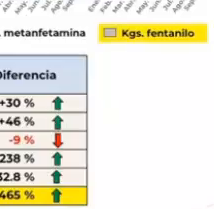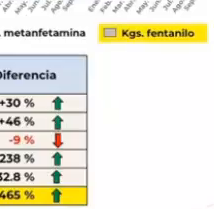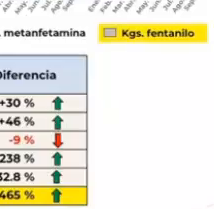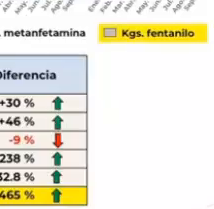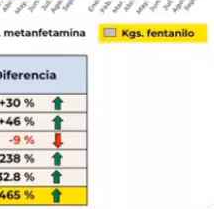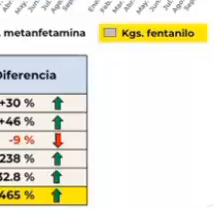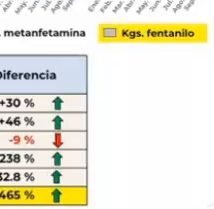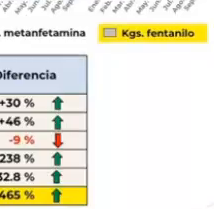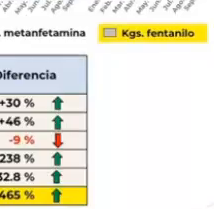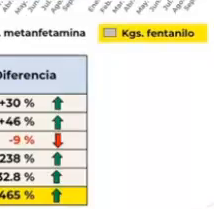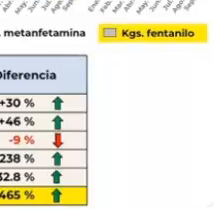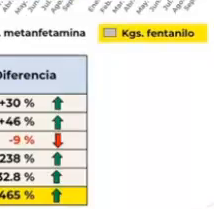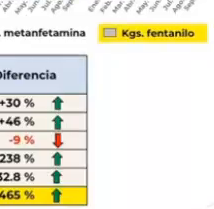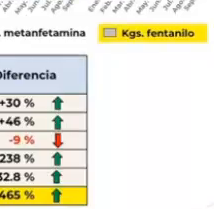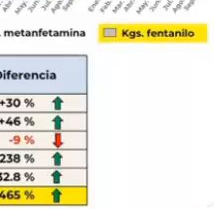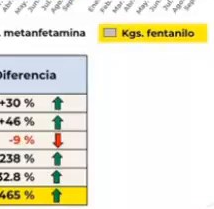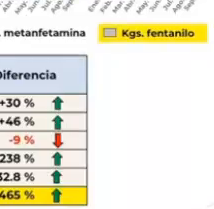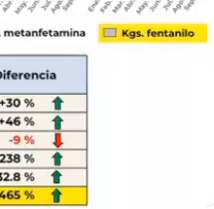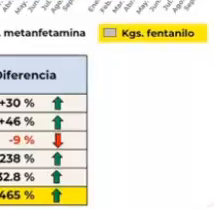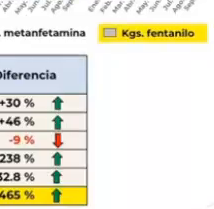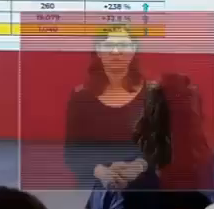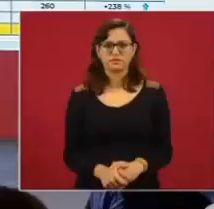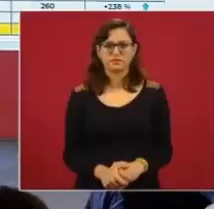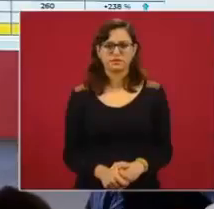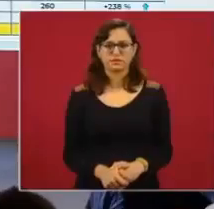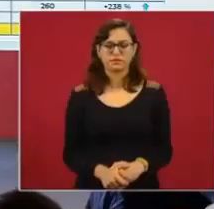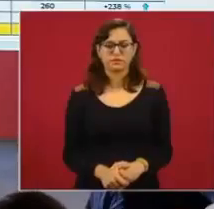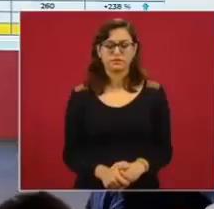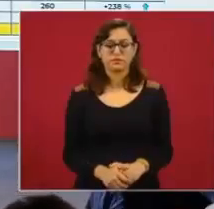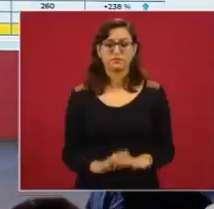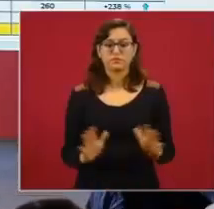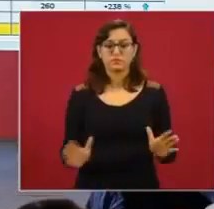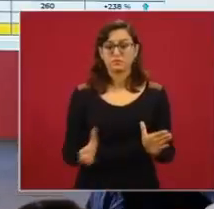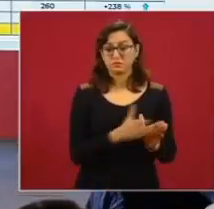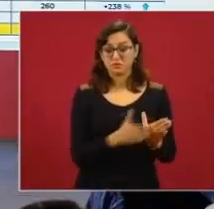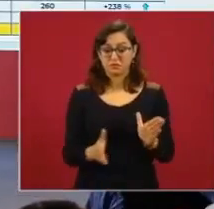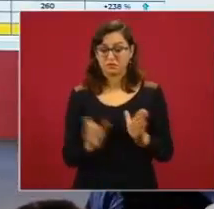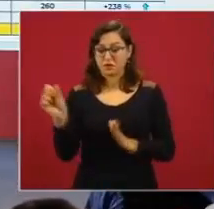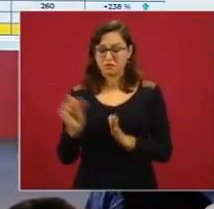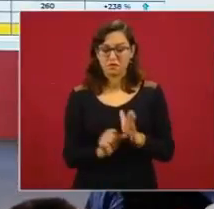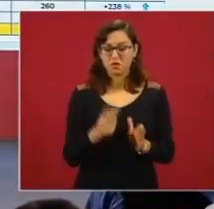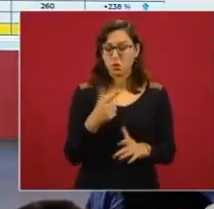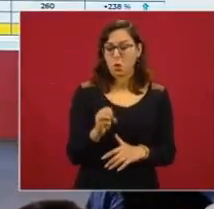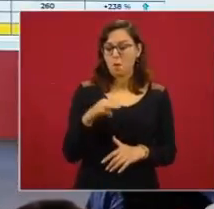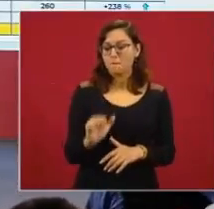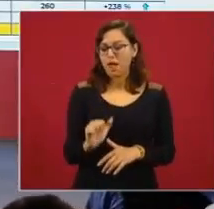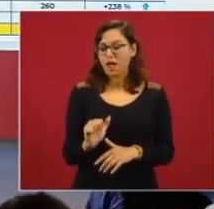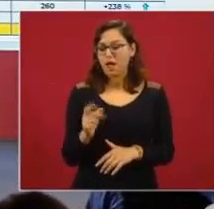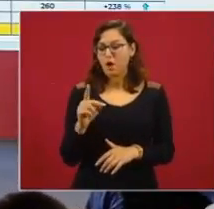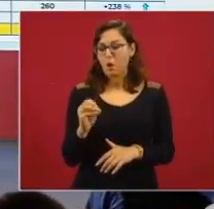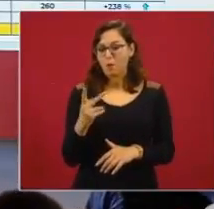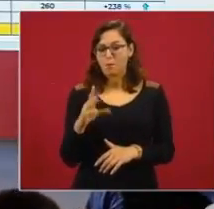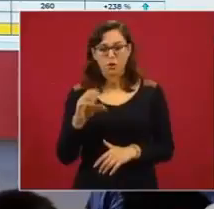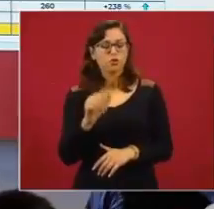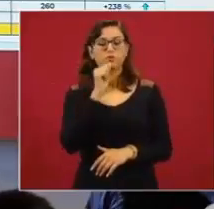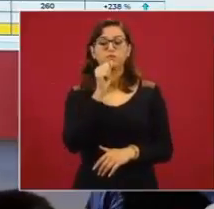en medio agosto. En lo que va del mes, no hemos asegurado goma de opio. En metanfetaminas, 19